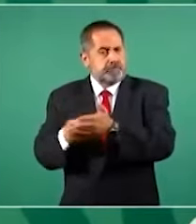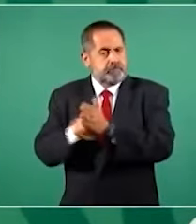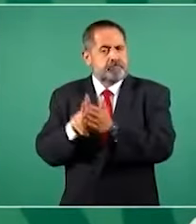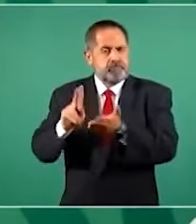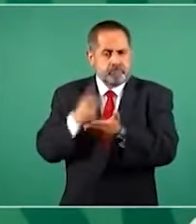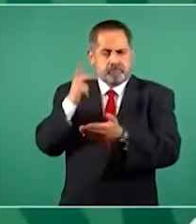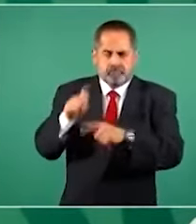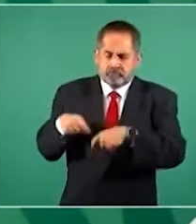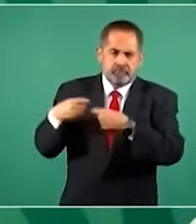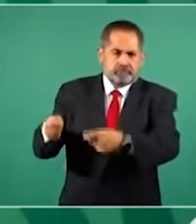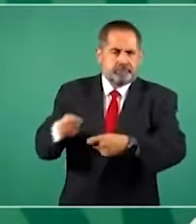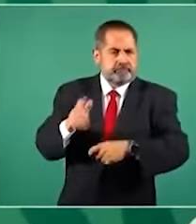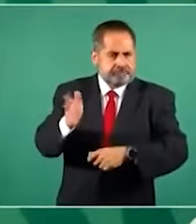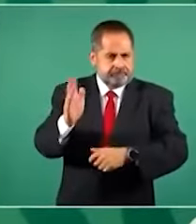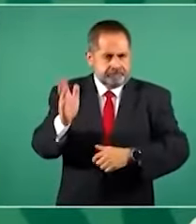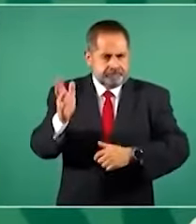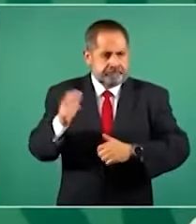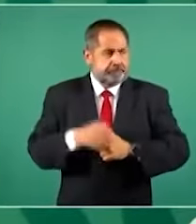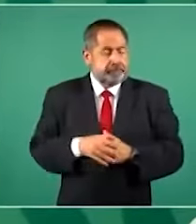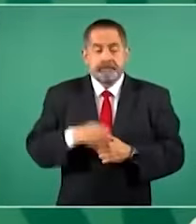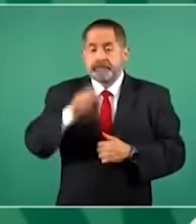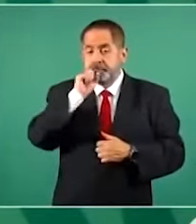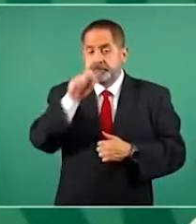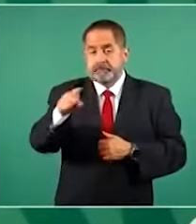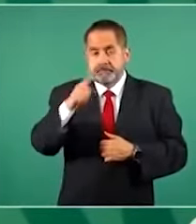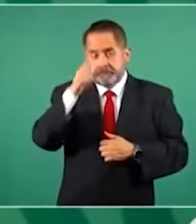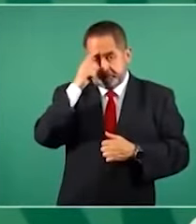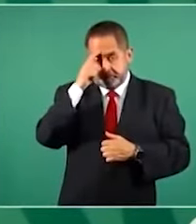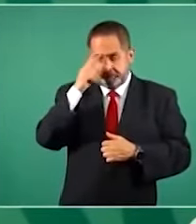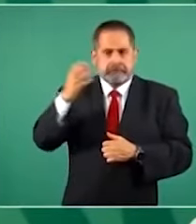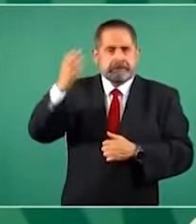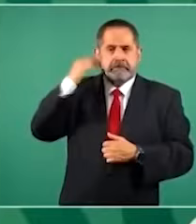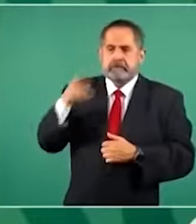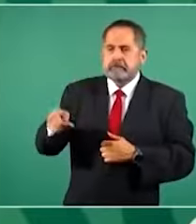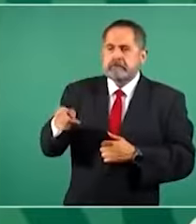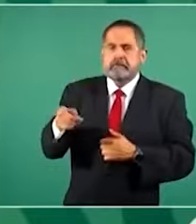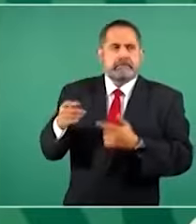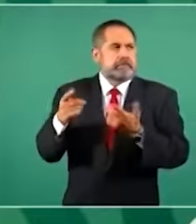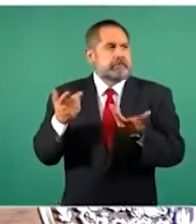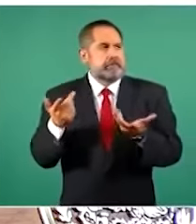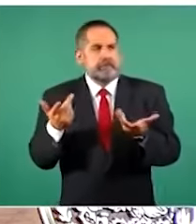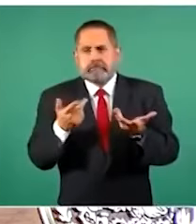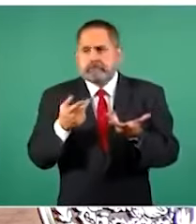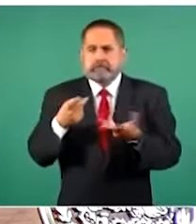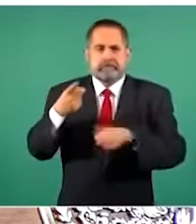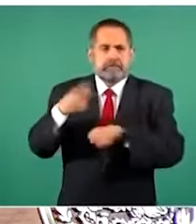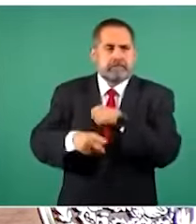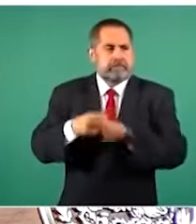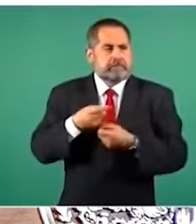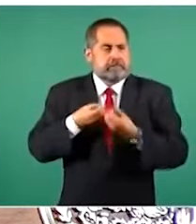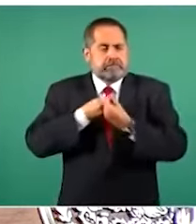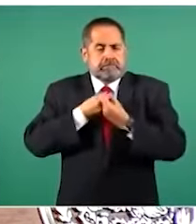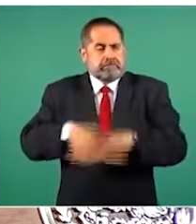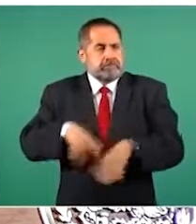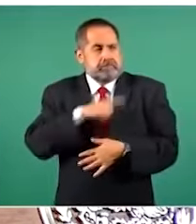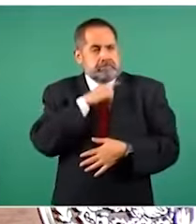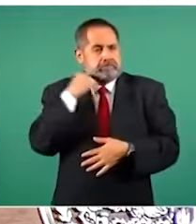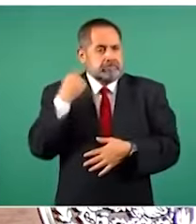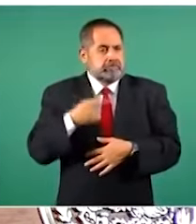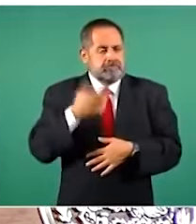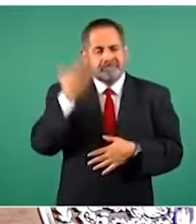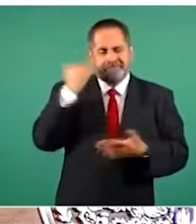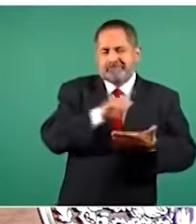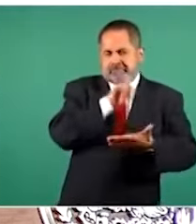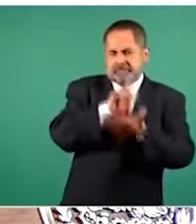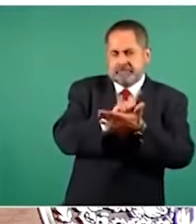Incluso se consideró también la reparación del daño que se les causó por la imposición de